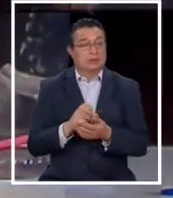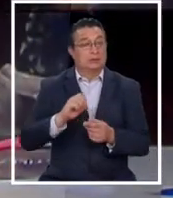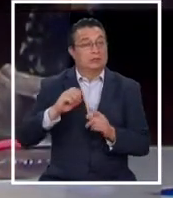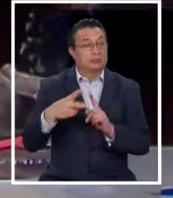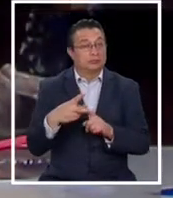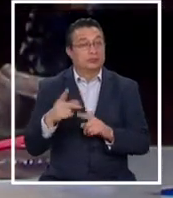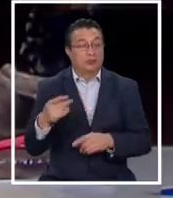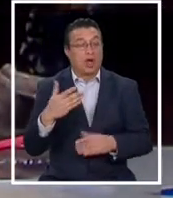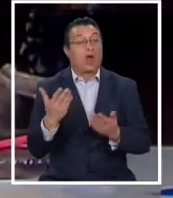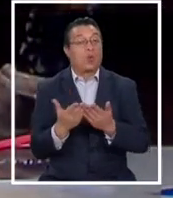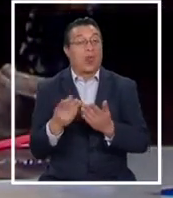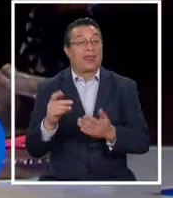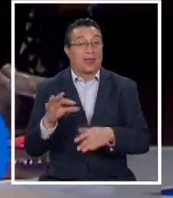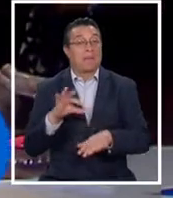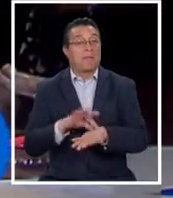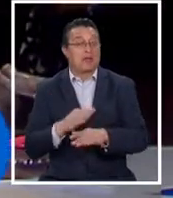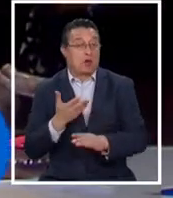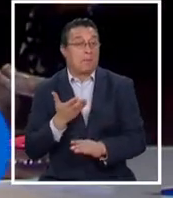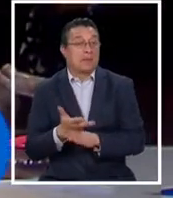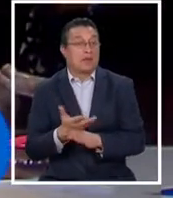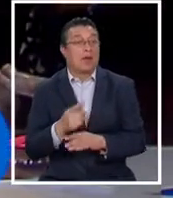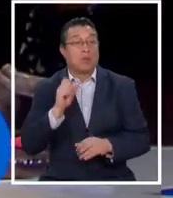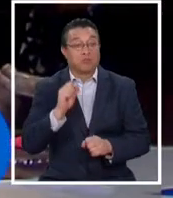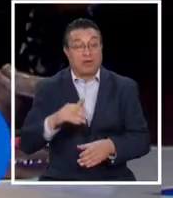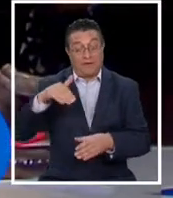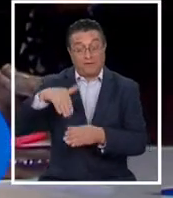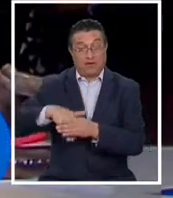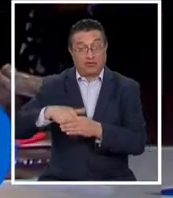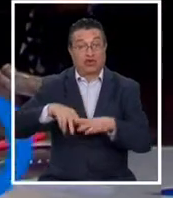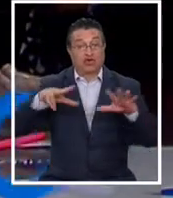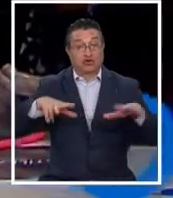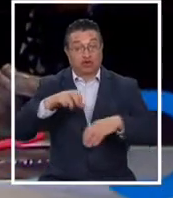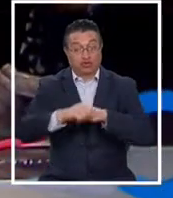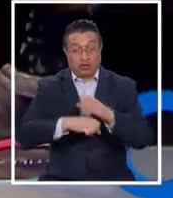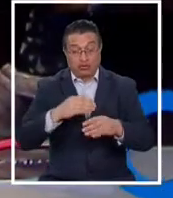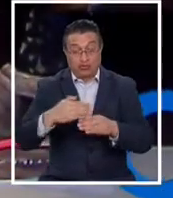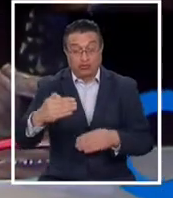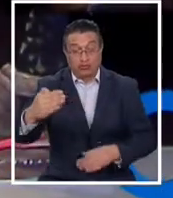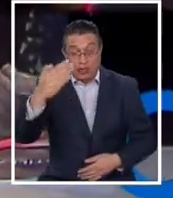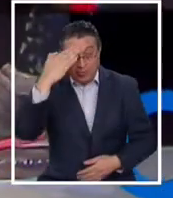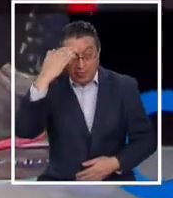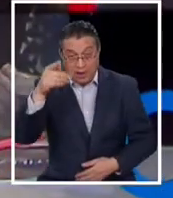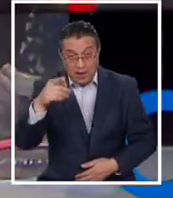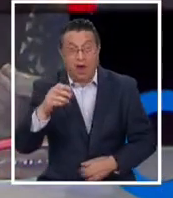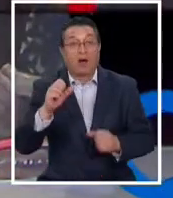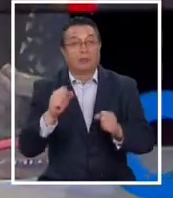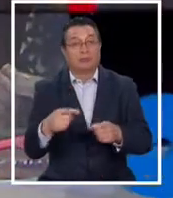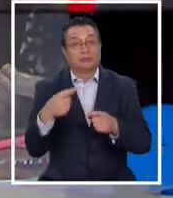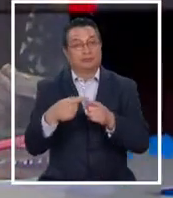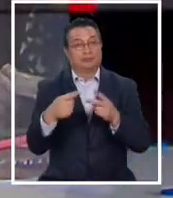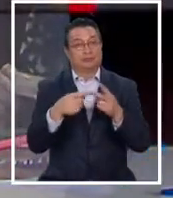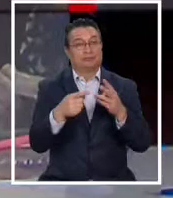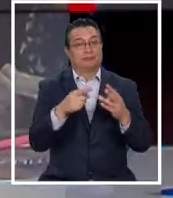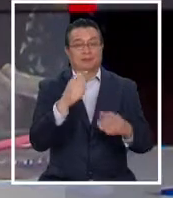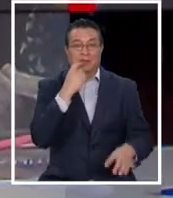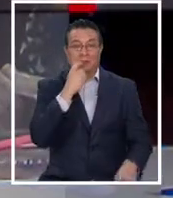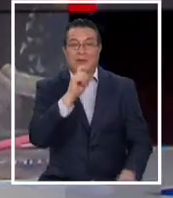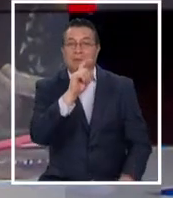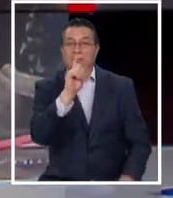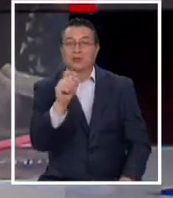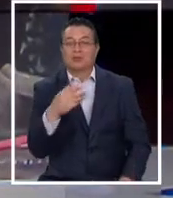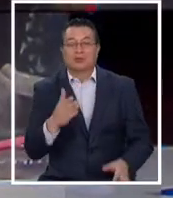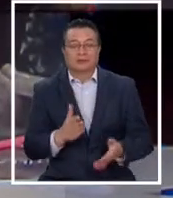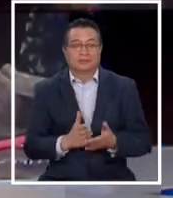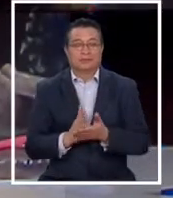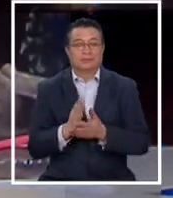está pidiendo el Colegio Médico? ¿Podrán votar quienes cumplan 18 años en los próximos días? Son diversas las preguntas que han surgido